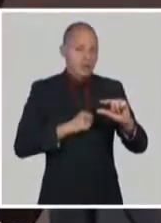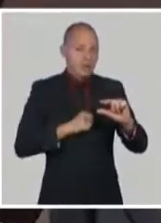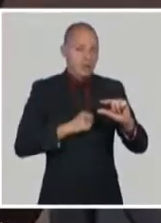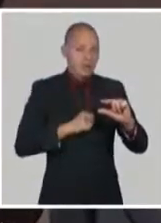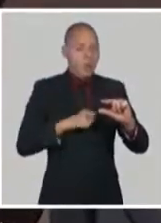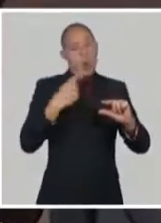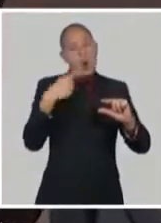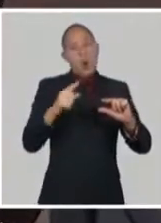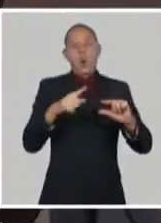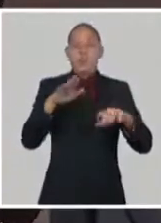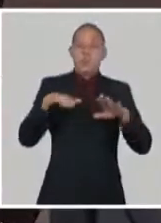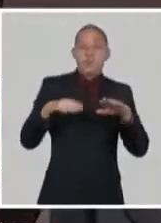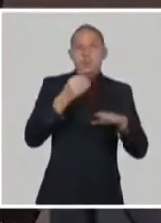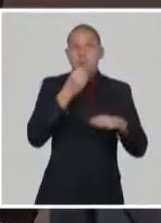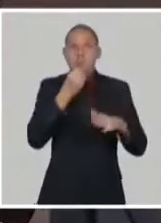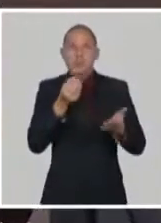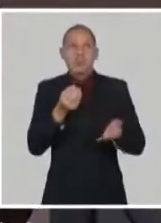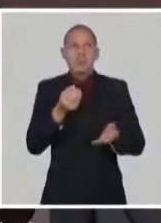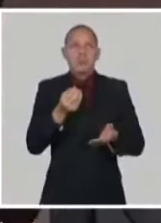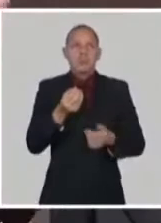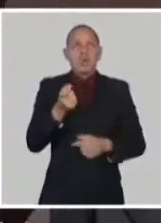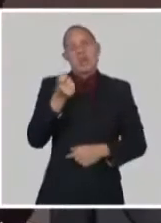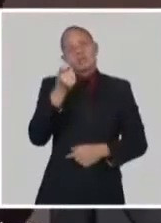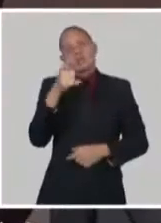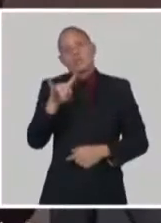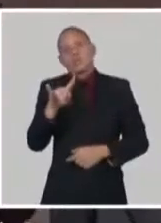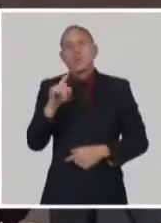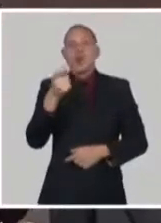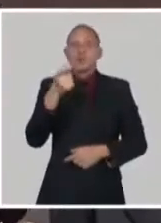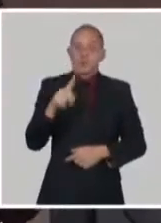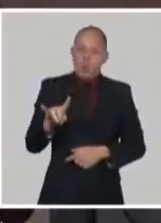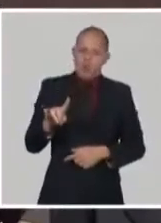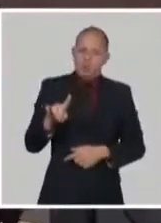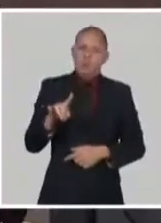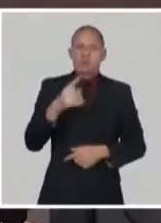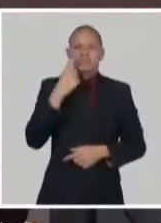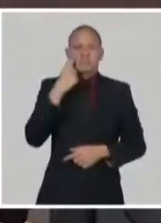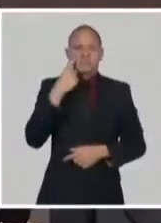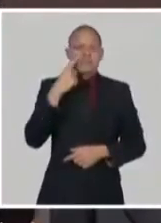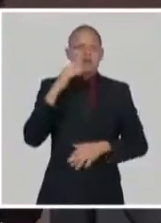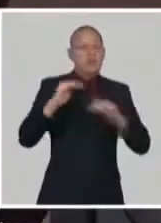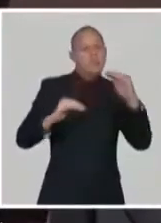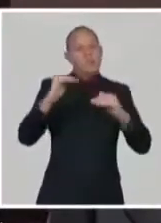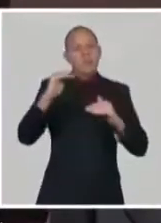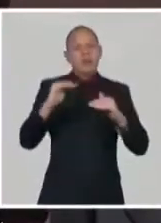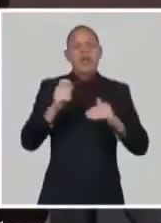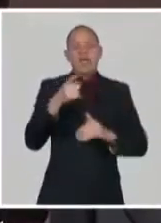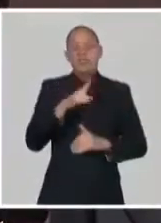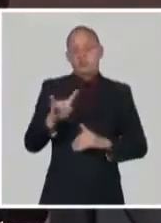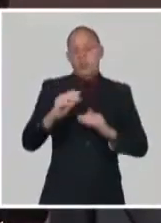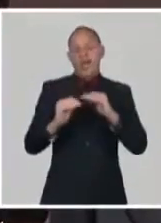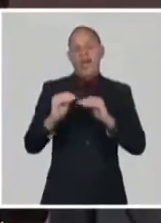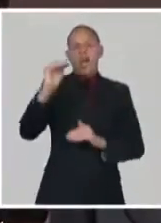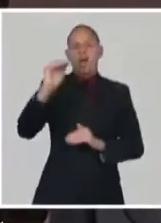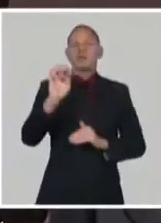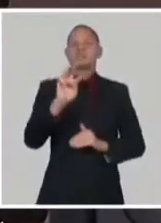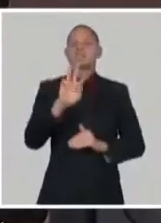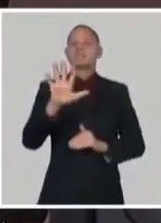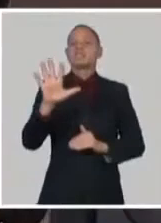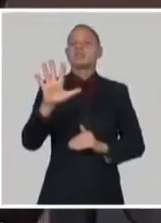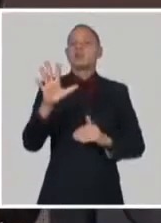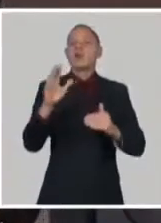19, 15, 12, 10. O sea, entre 10 y 35 dólares es lo que hemos visto. O sea, para inmunizar a un millón de personas,